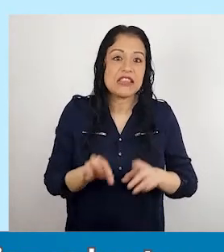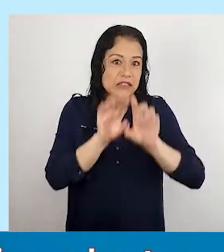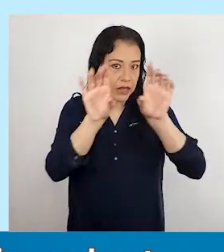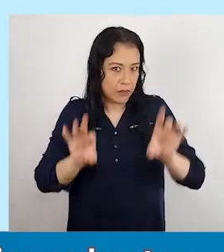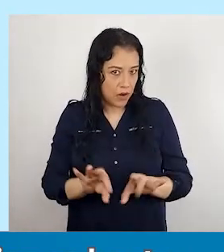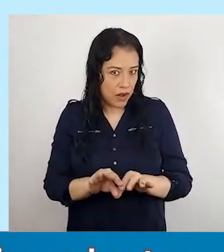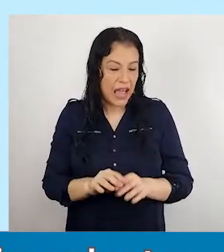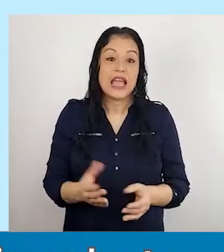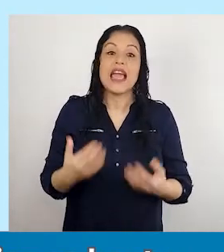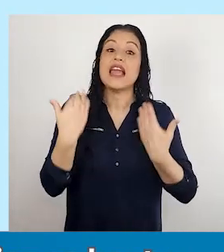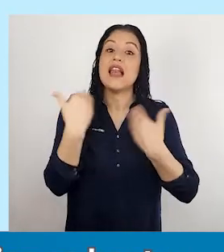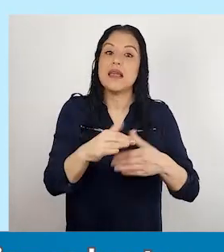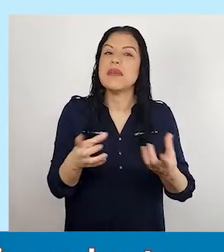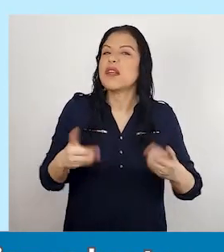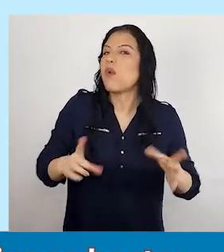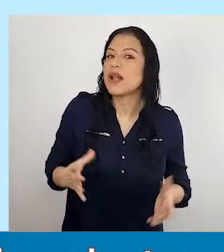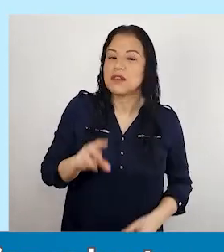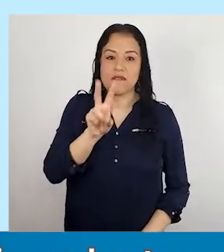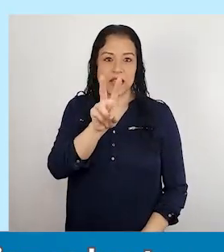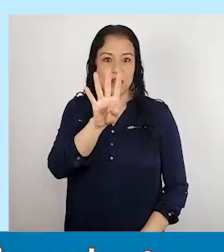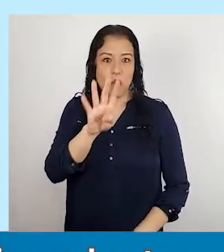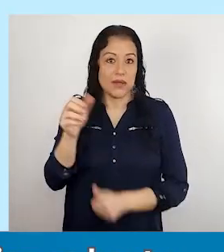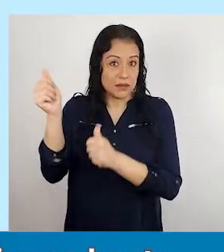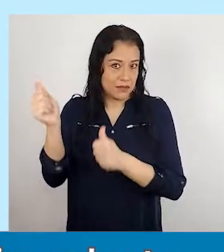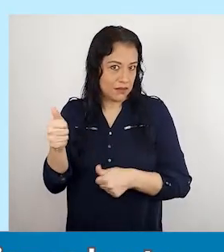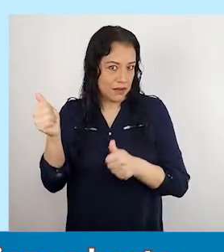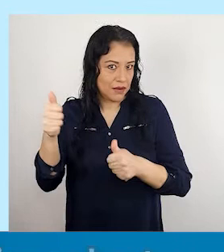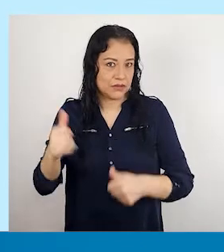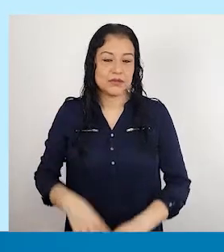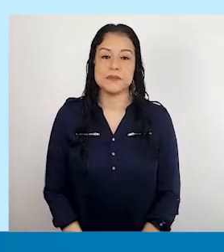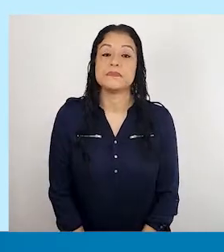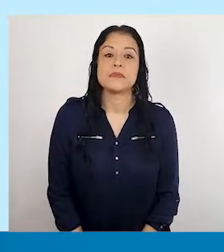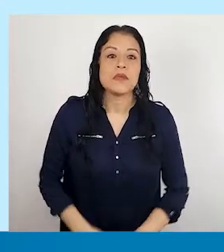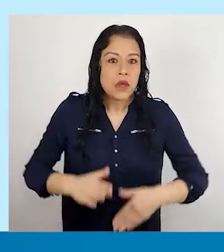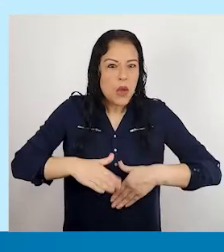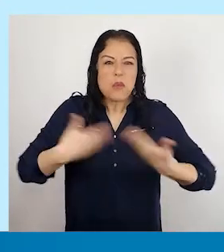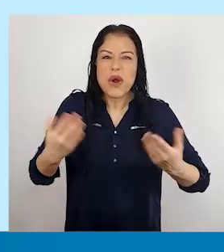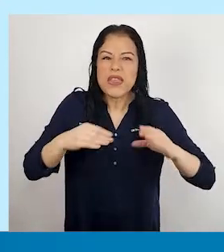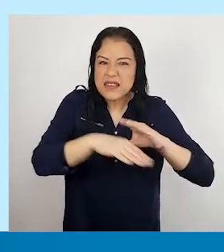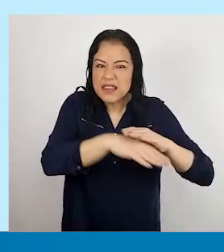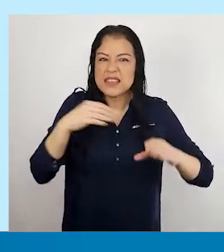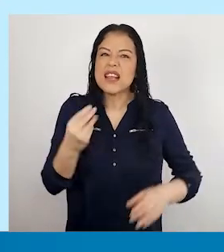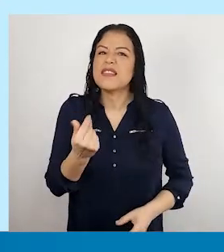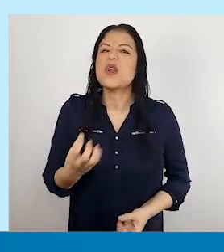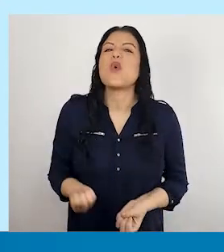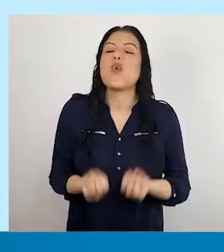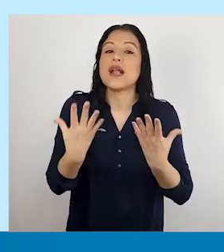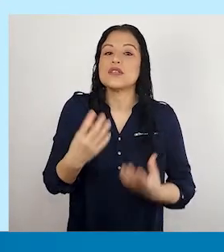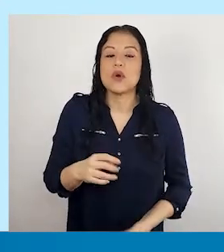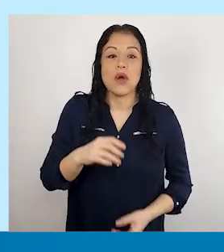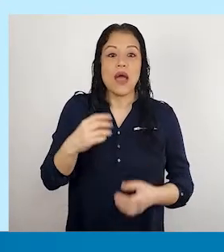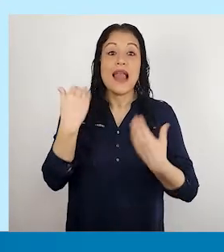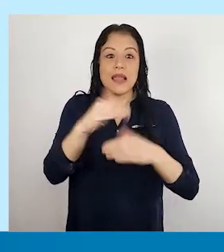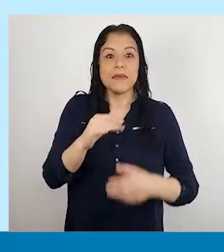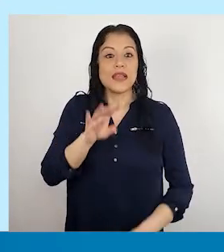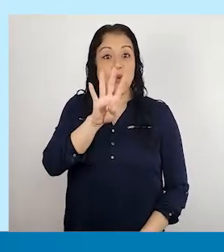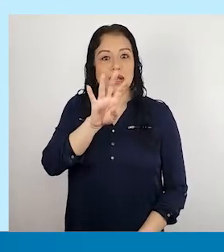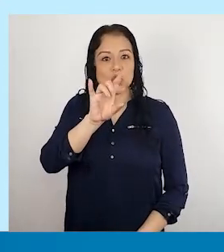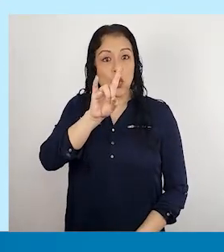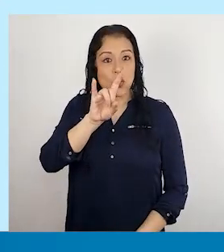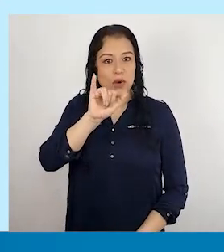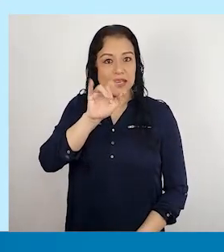gratuito, y tienes hasta el 24 de agosto para realizarlo. Podrás retirar hasta 4 UIT